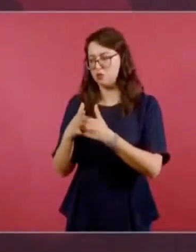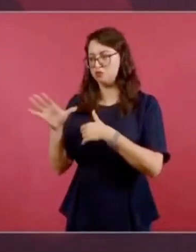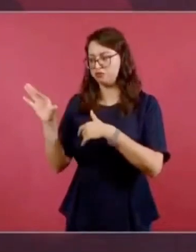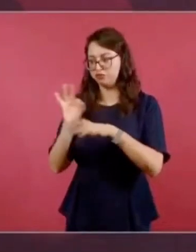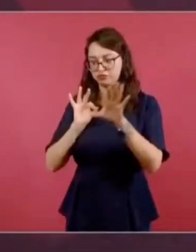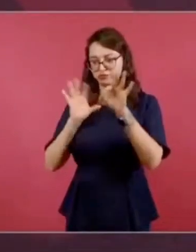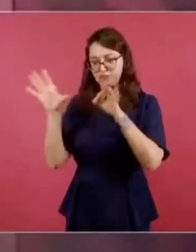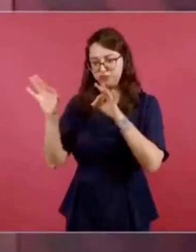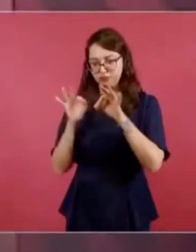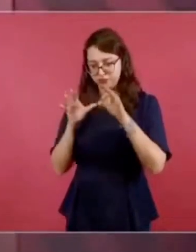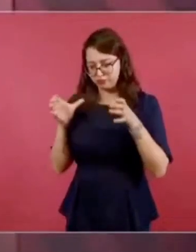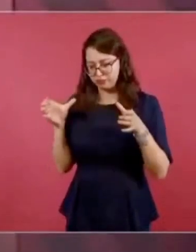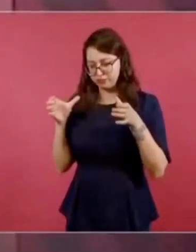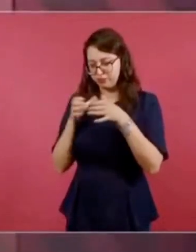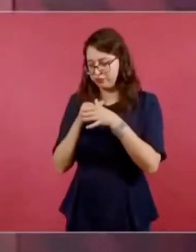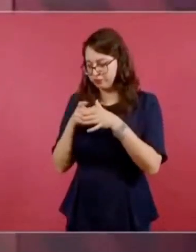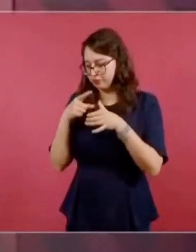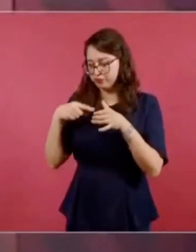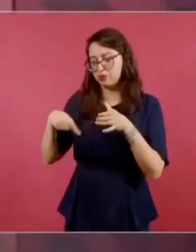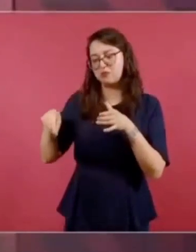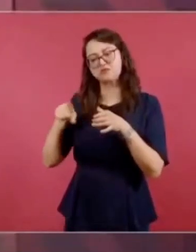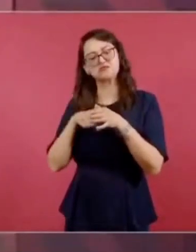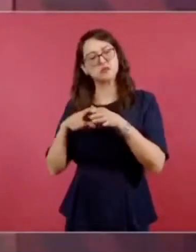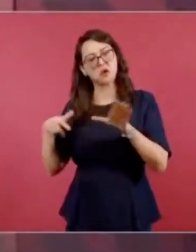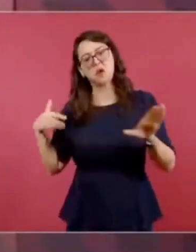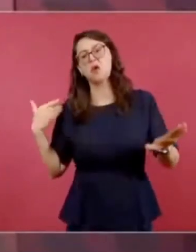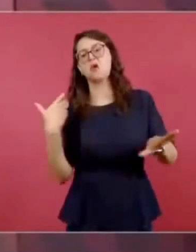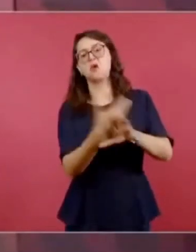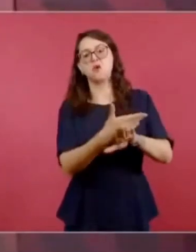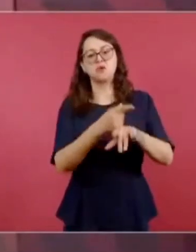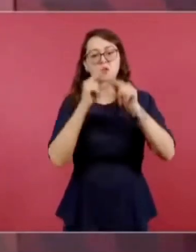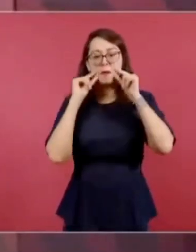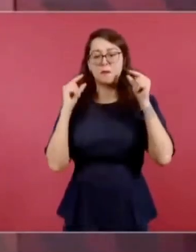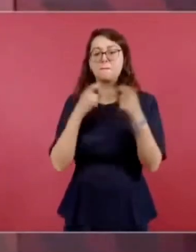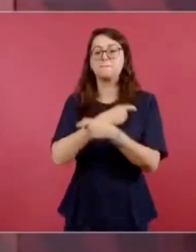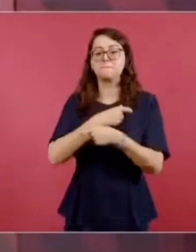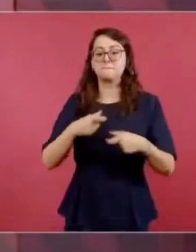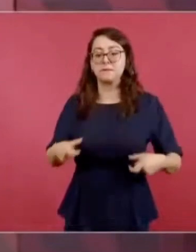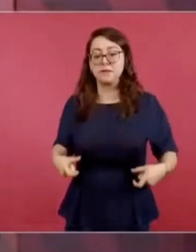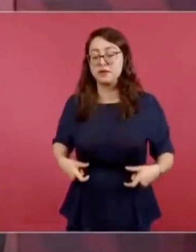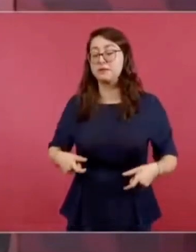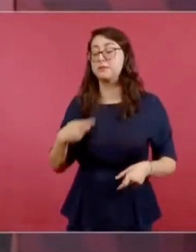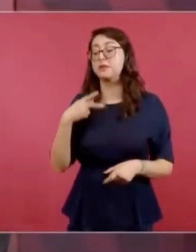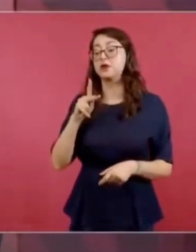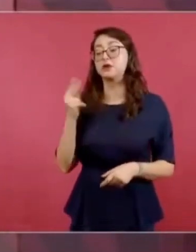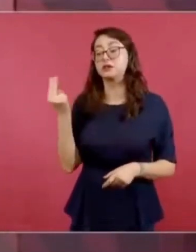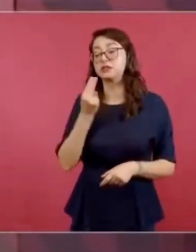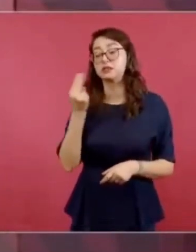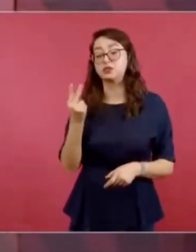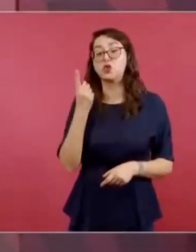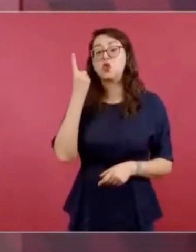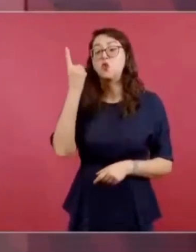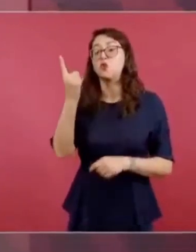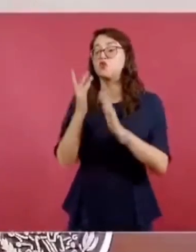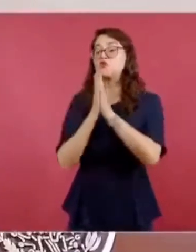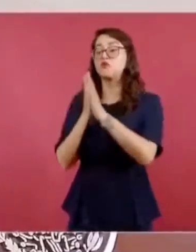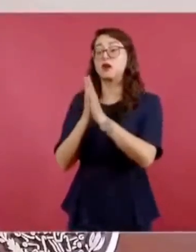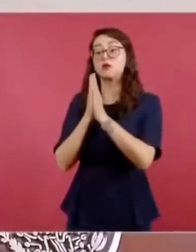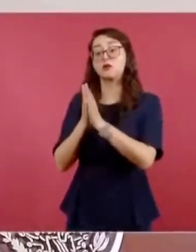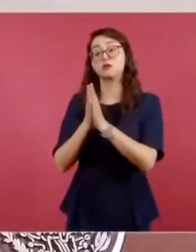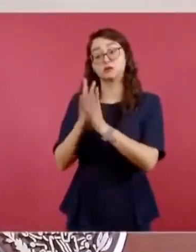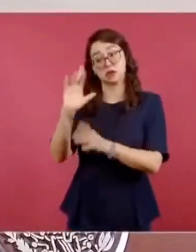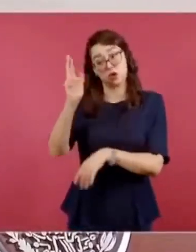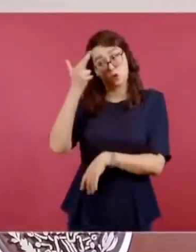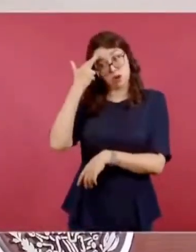que se va a encargar, pero necesito pedirle un favor en memoria de mis